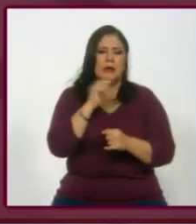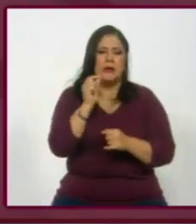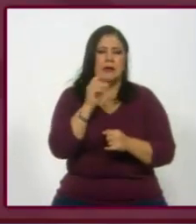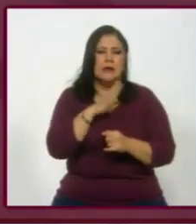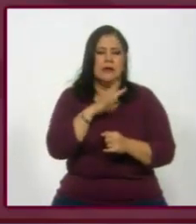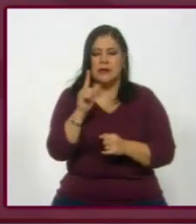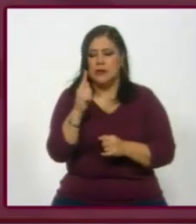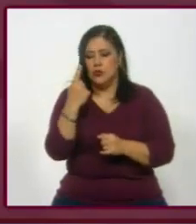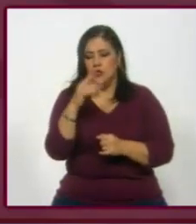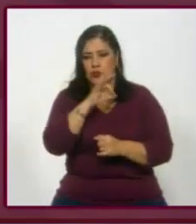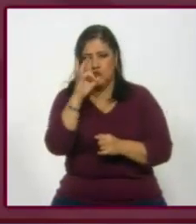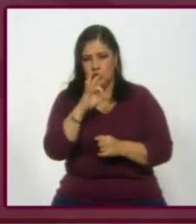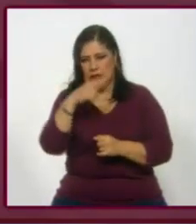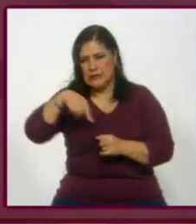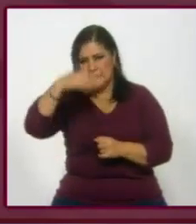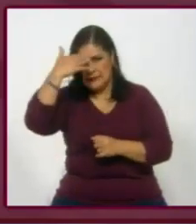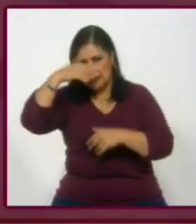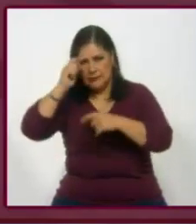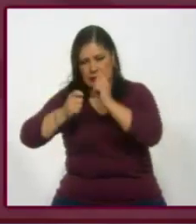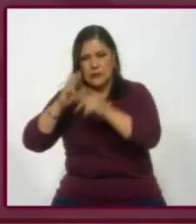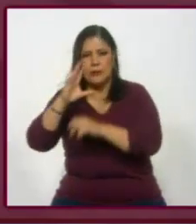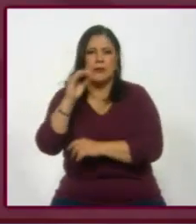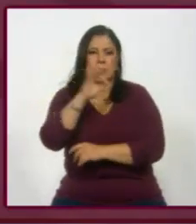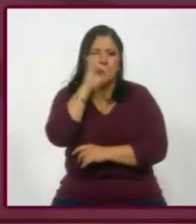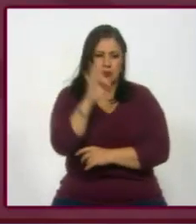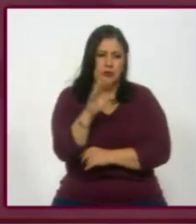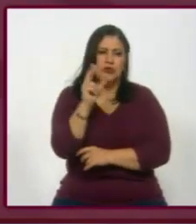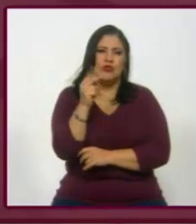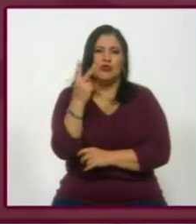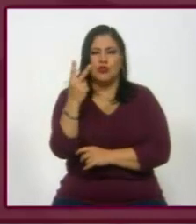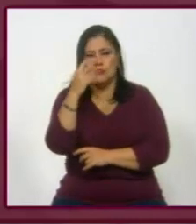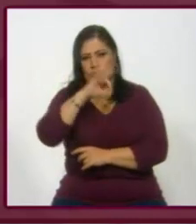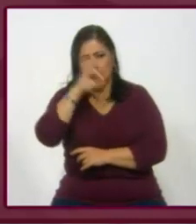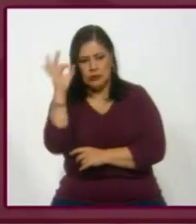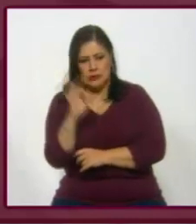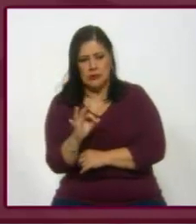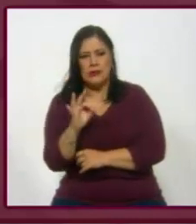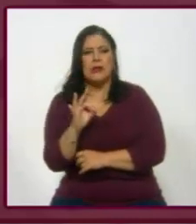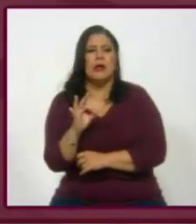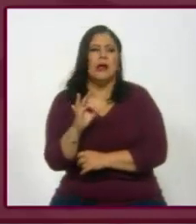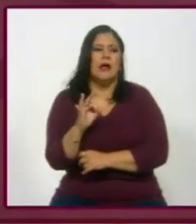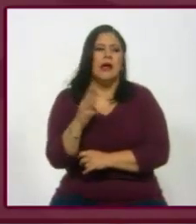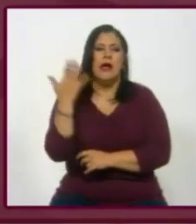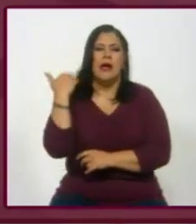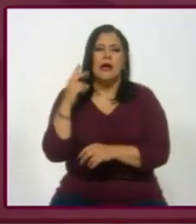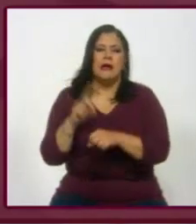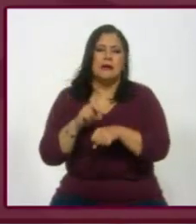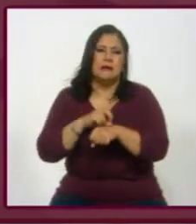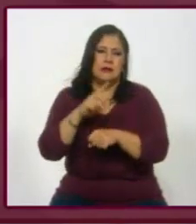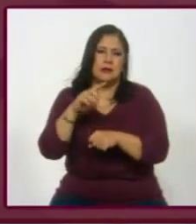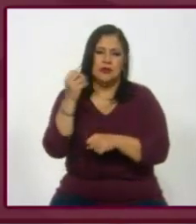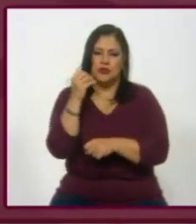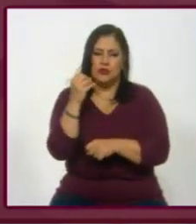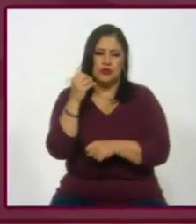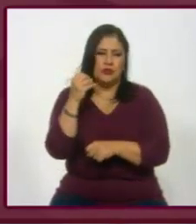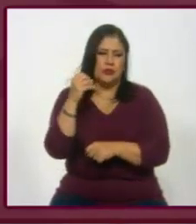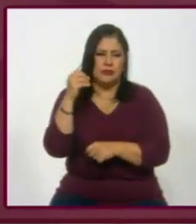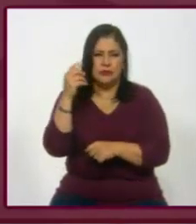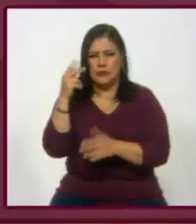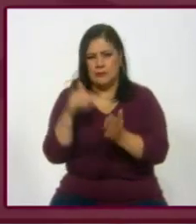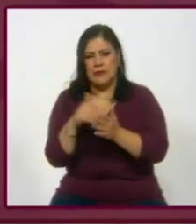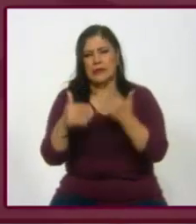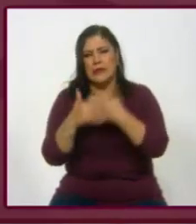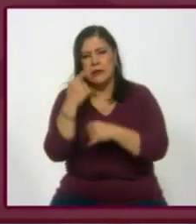de 71%, 90% y 82%. Ya, fíjate, ya desde octubre del 15 ya 71% sabe esta